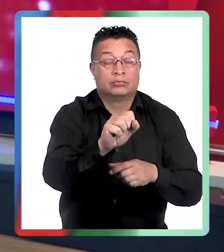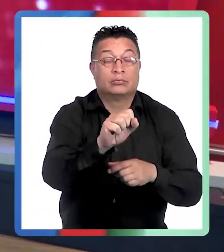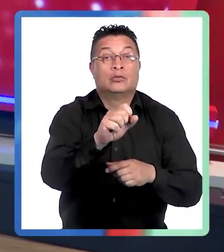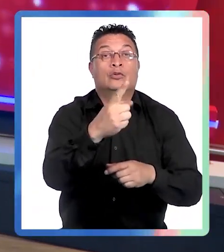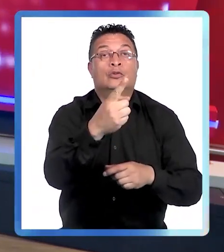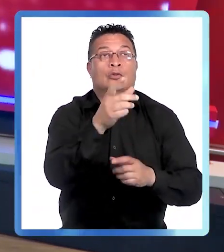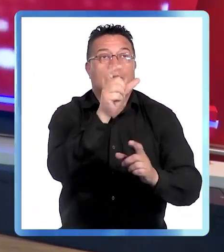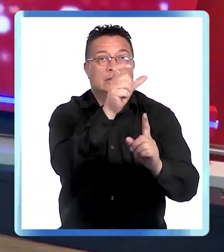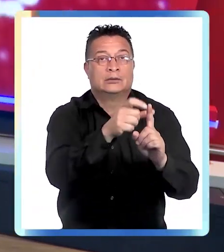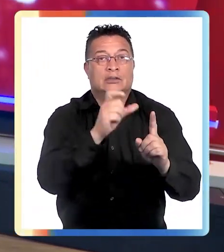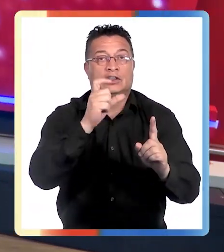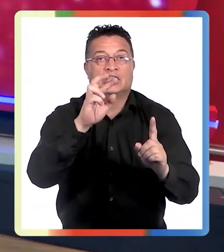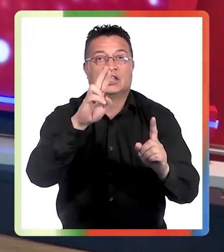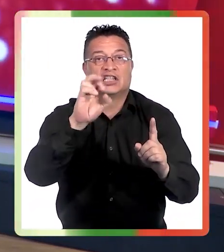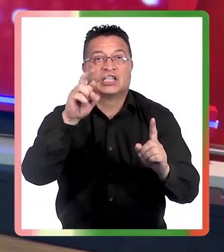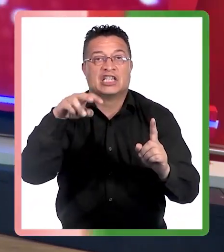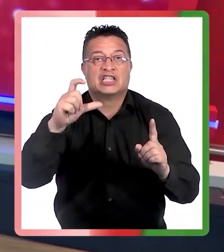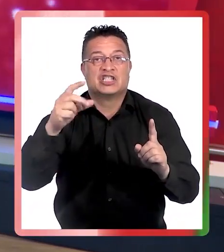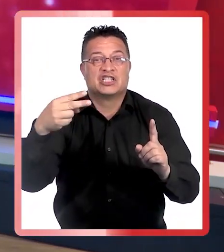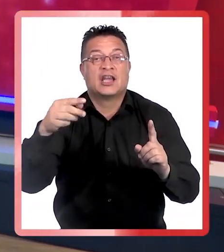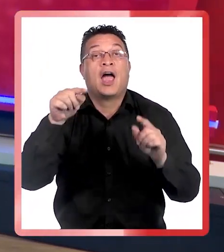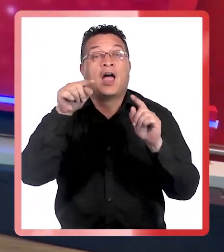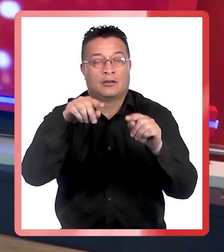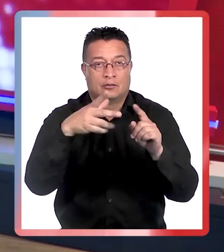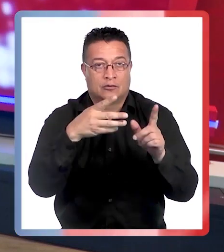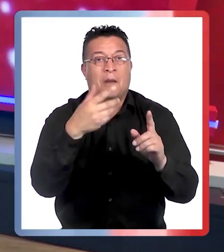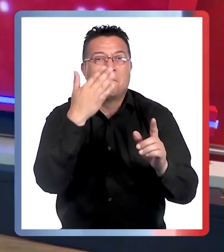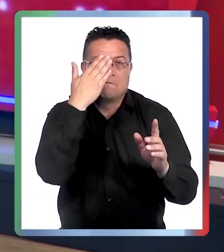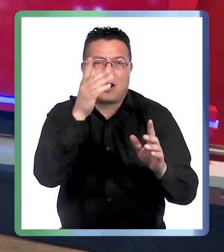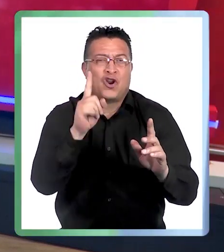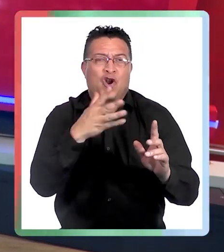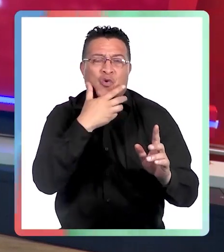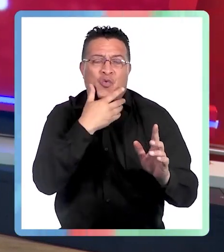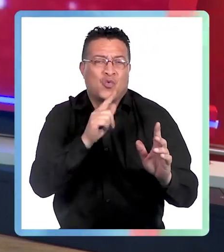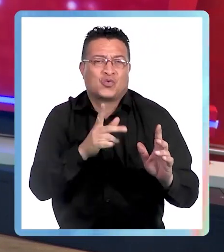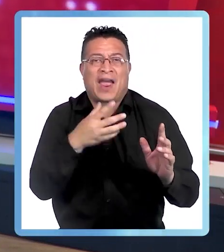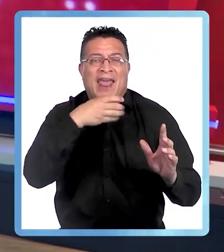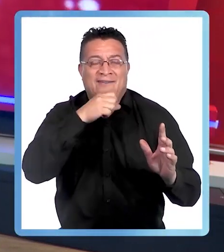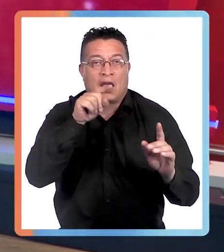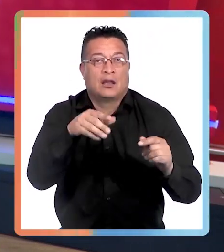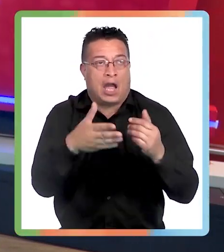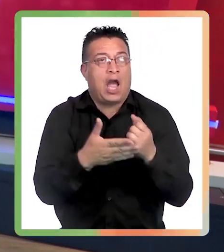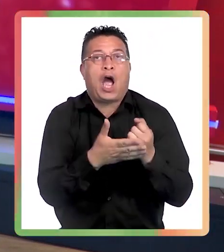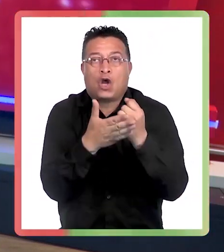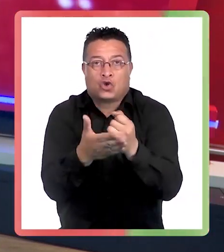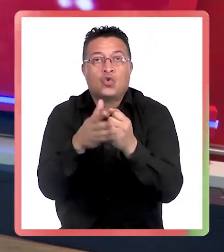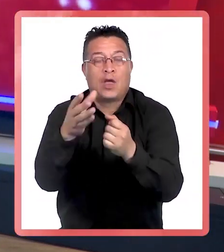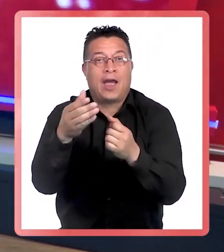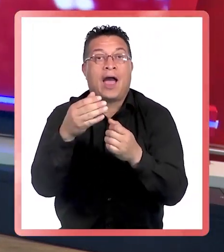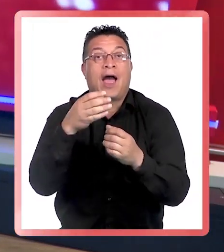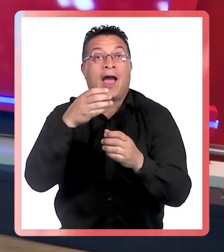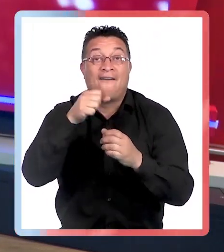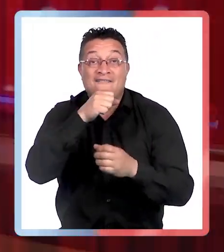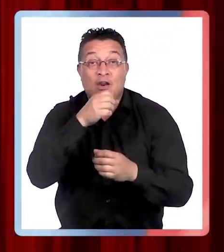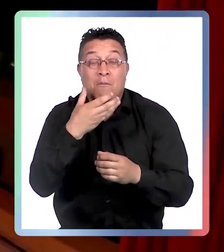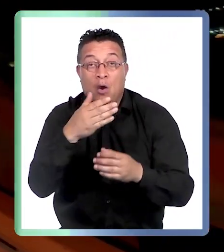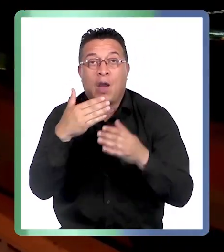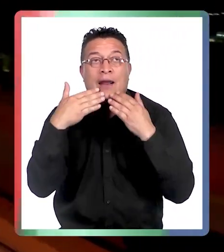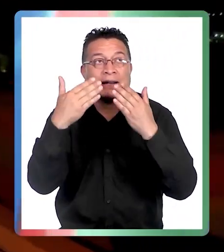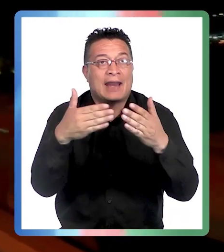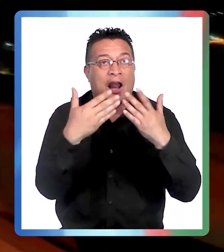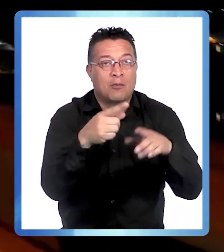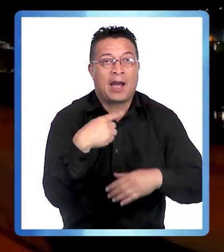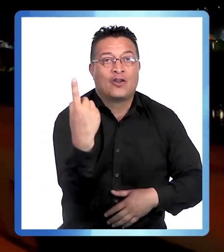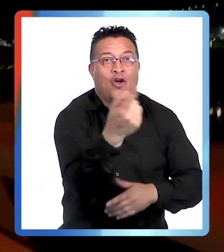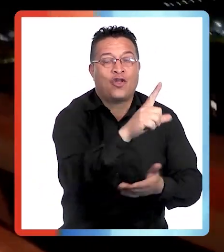y mejor aún, están ayudando al viejito pascuero para llegar con sus regalos a todas partes. Miren por favor. Con